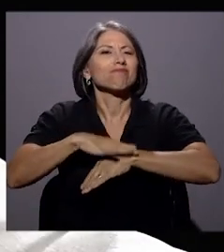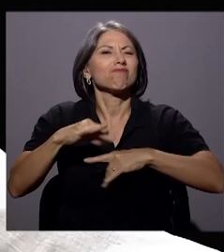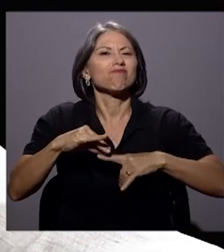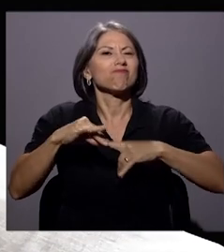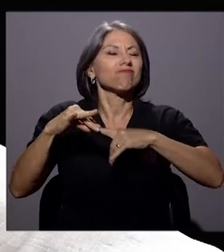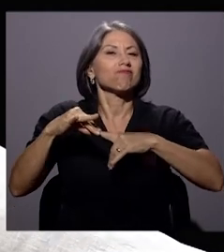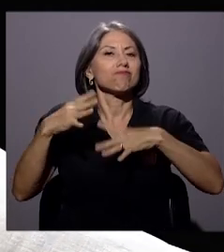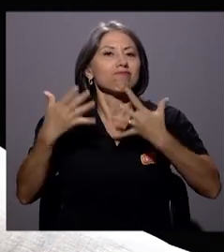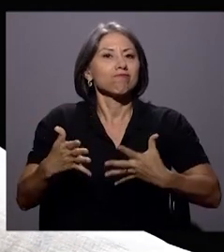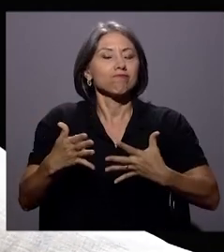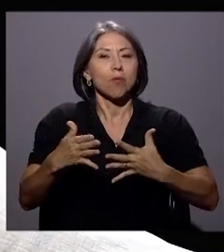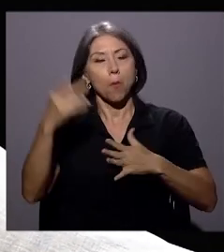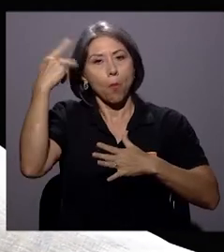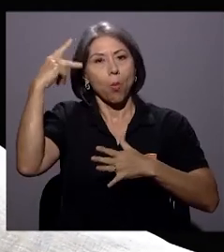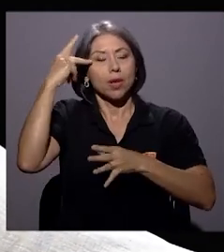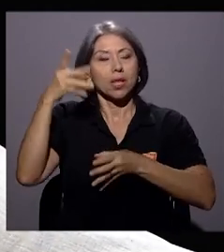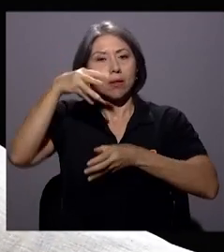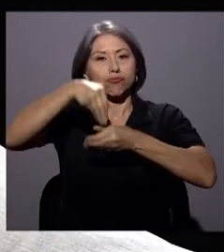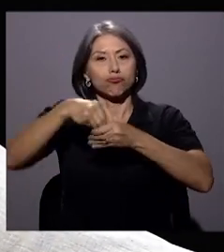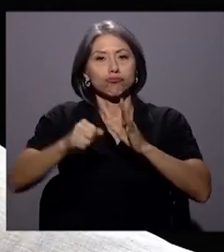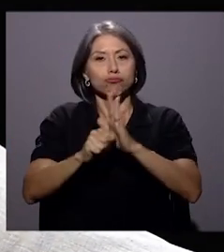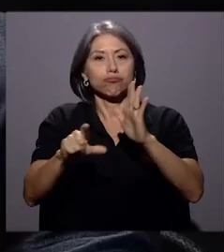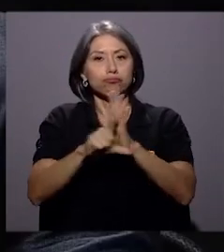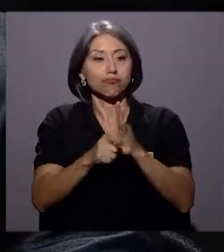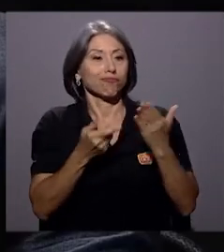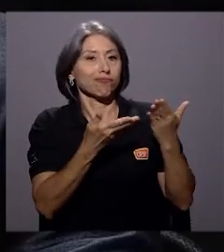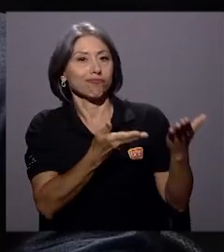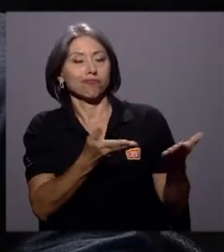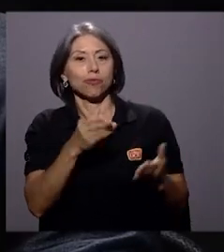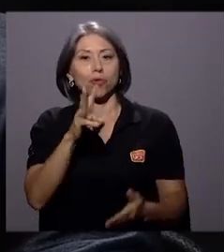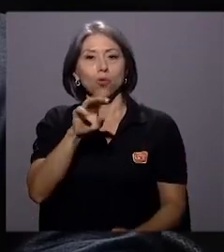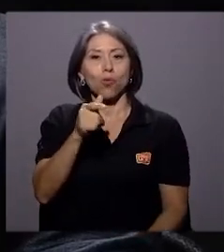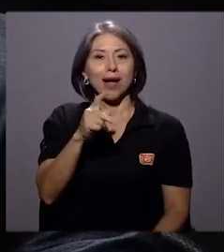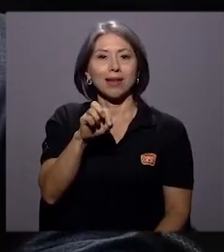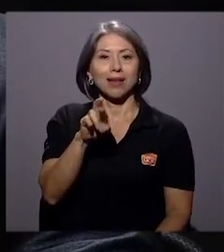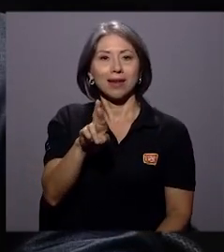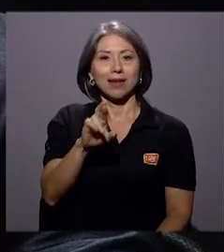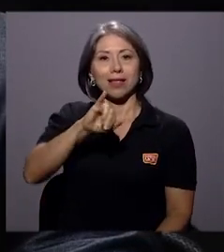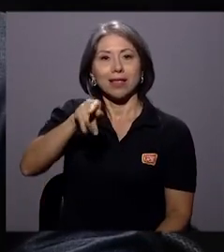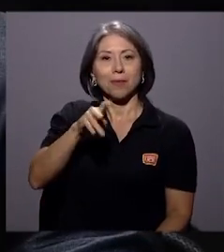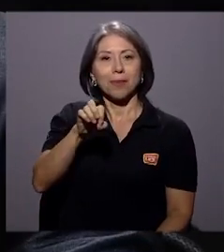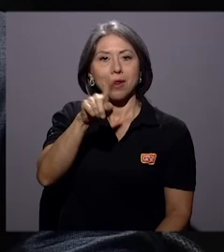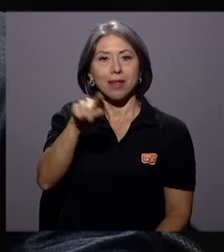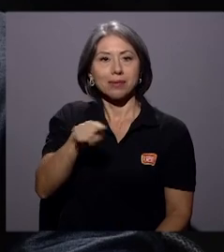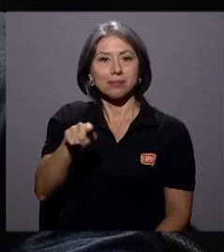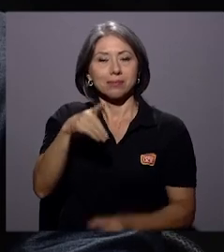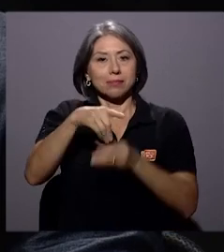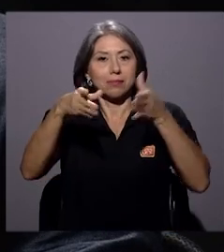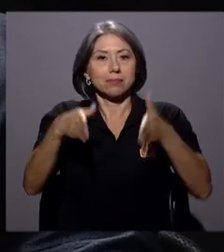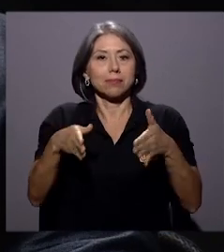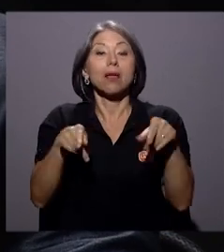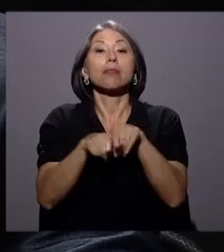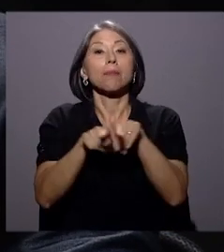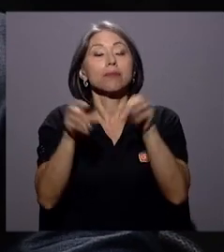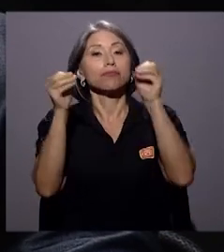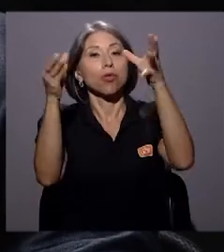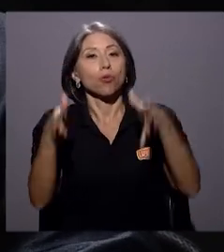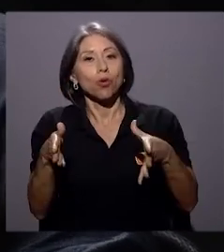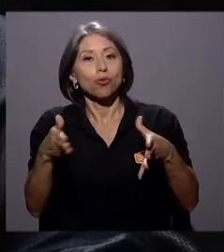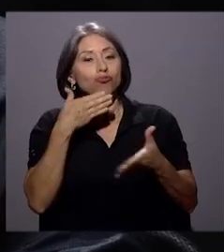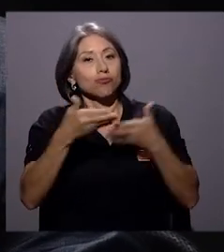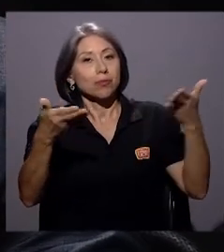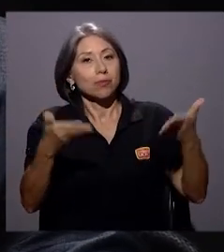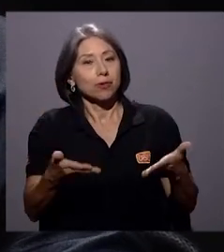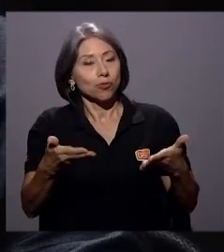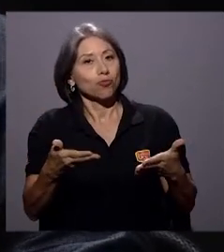Asamblea Legislativa y tengo el gusto de conversar con Don Wagner Jiménez, quien es diputado, pero además también educador. Bienvenido, Don Wagner, un